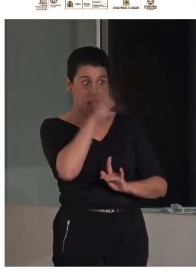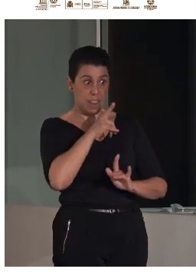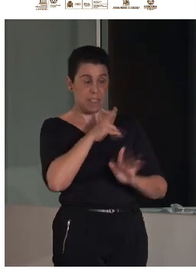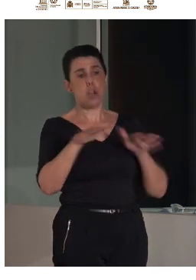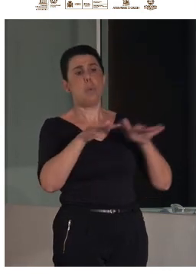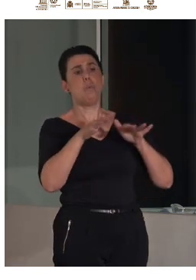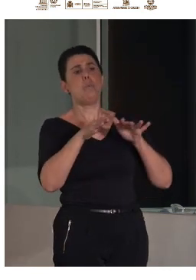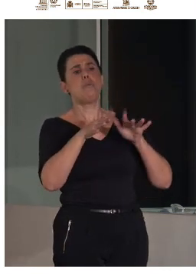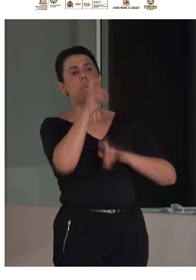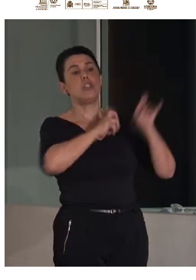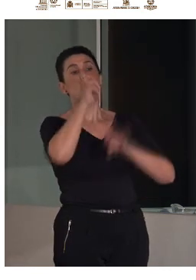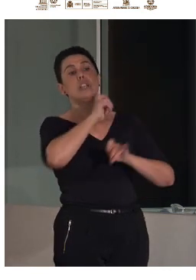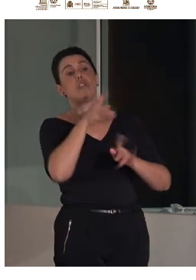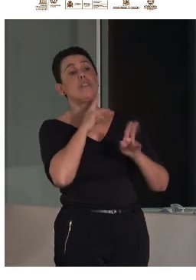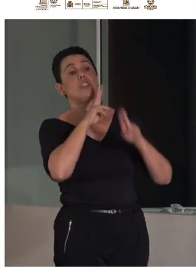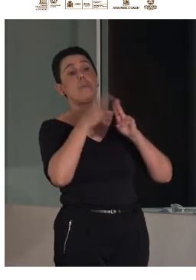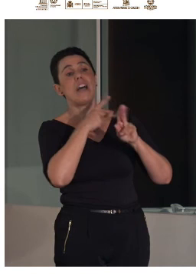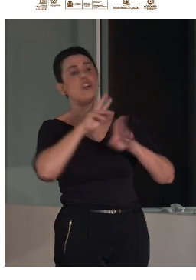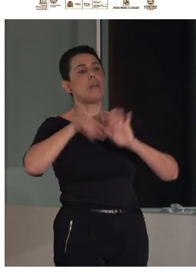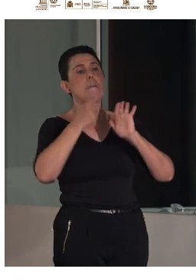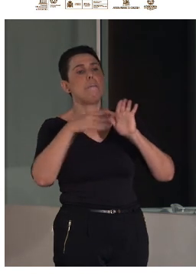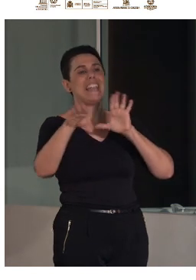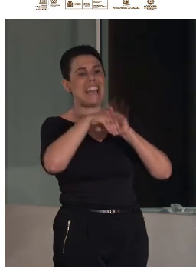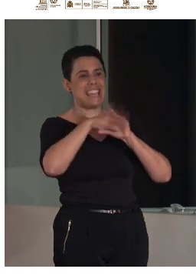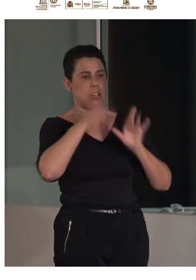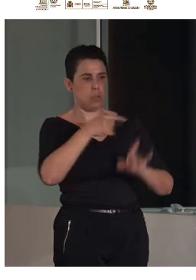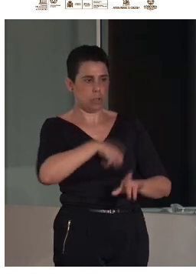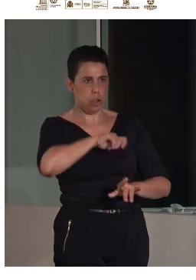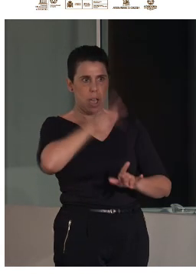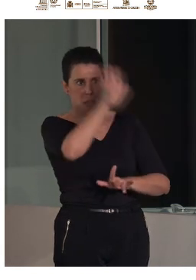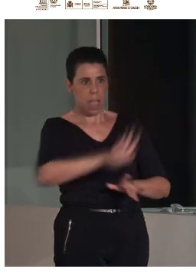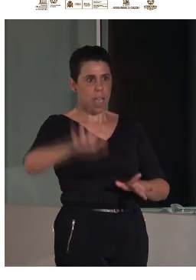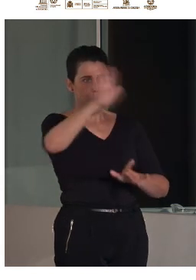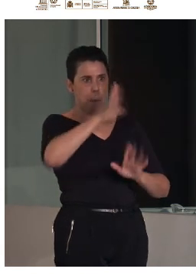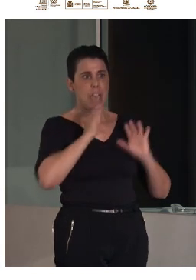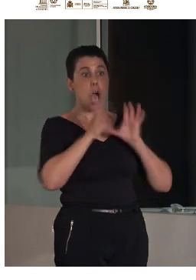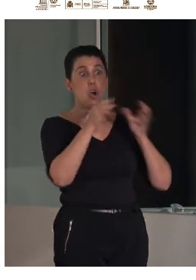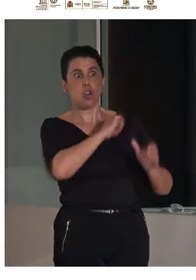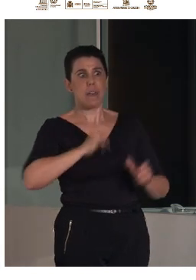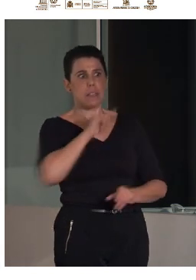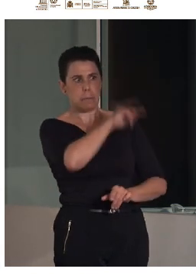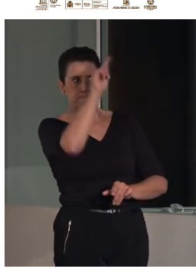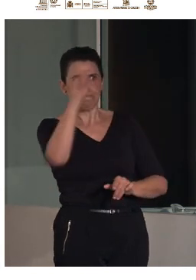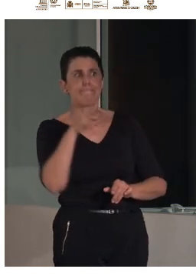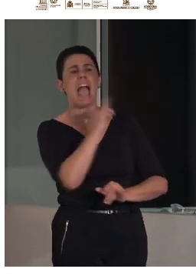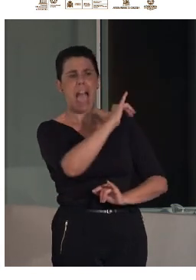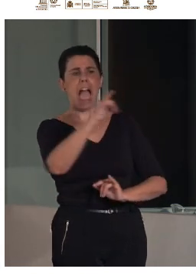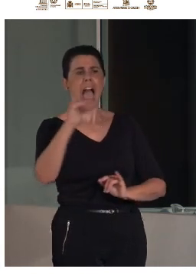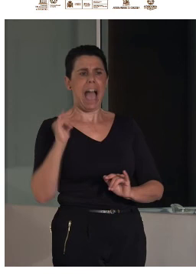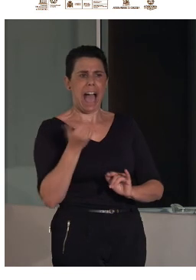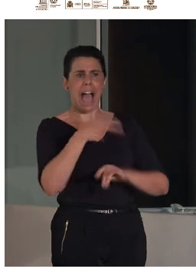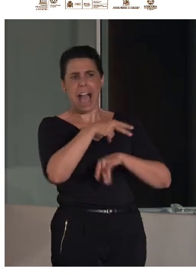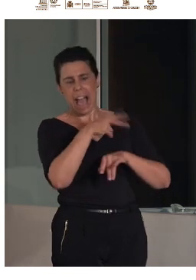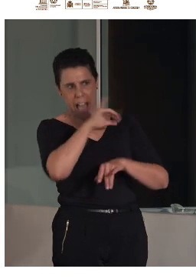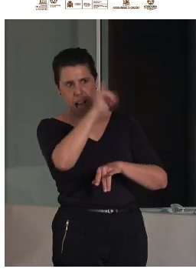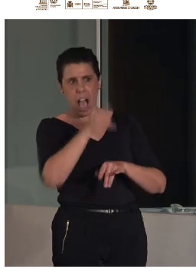que es Plena Inclusión que está en toda España entonces en cada comunidad autónoma hay un Plena Inclusión en este caso pues aquí en Andalucía está Plena